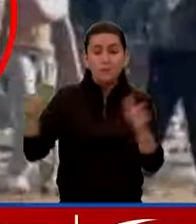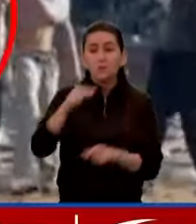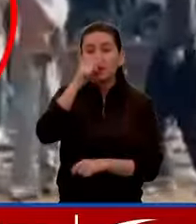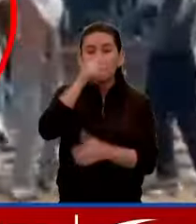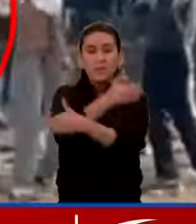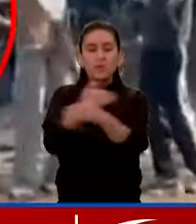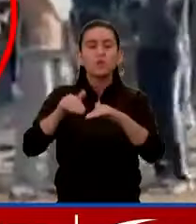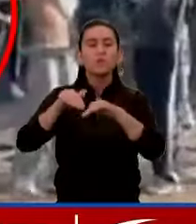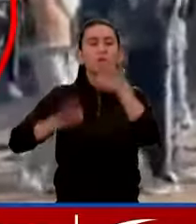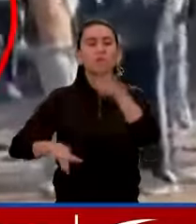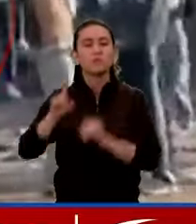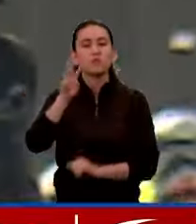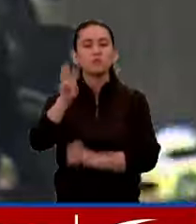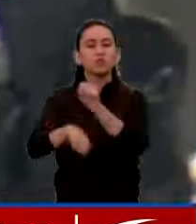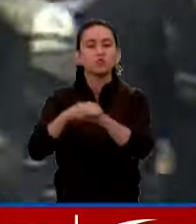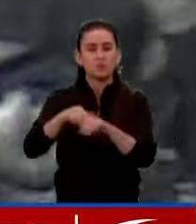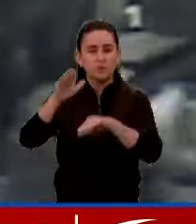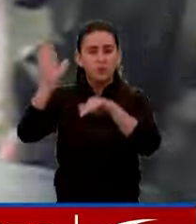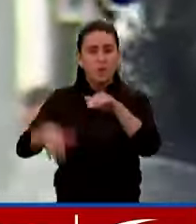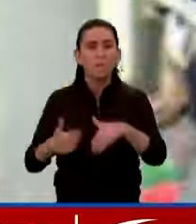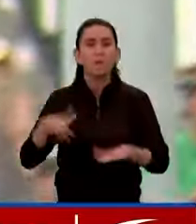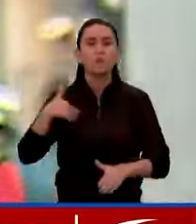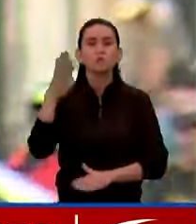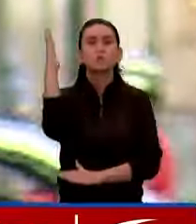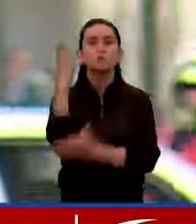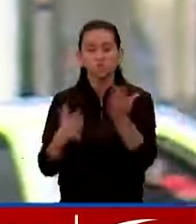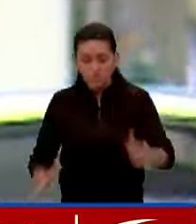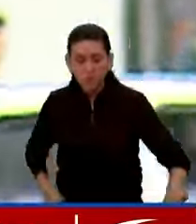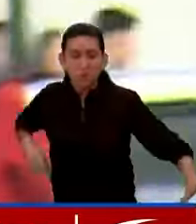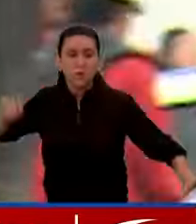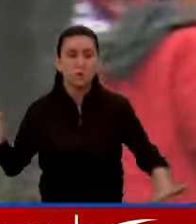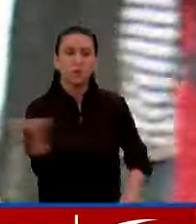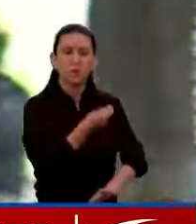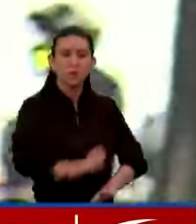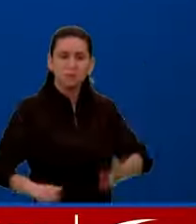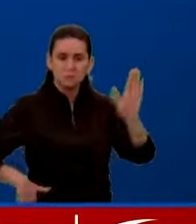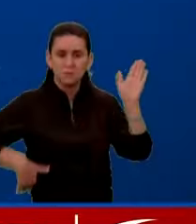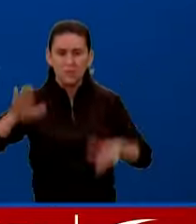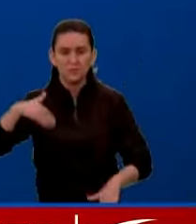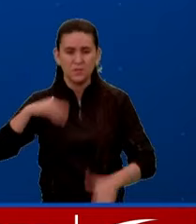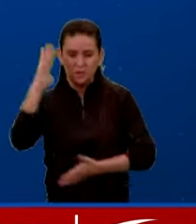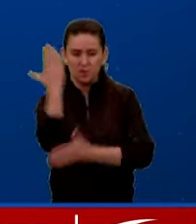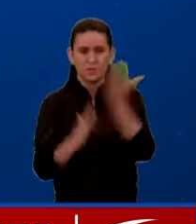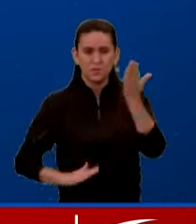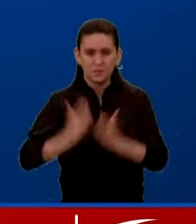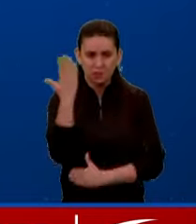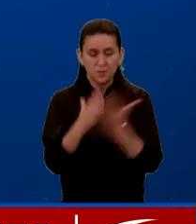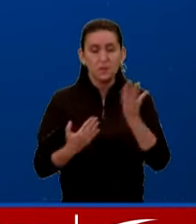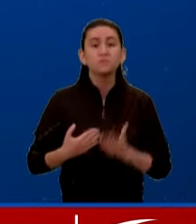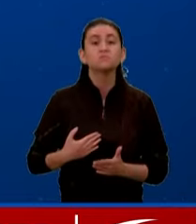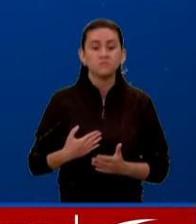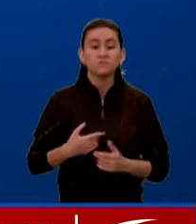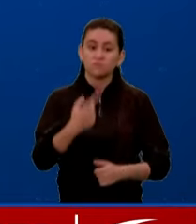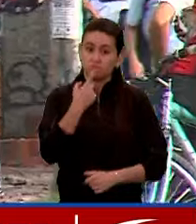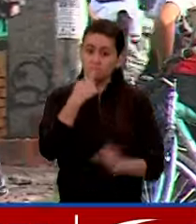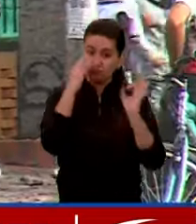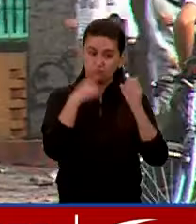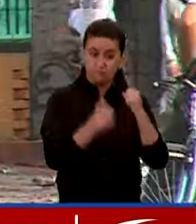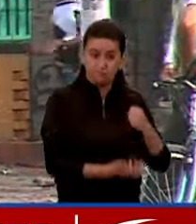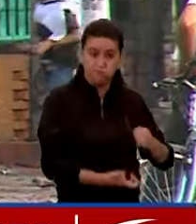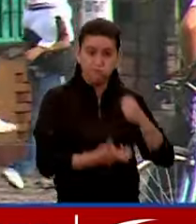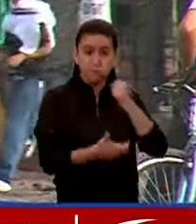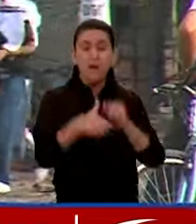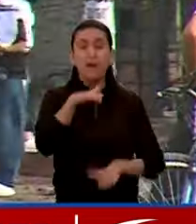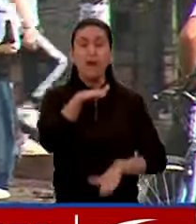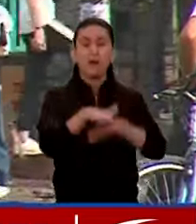portaban armas blancas como machetes para enfrentar a los miembros de la fuerza pública. Las autoridades ofrecieron una recompensa de hasta